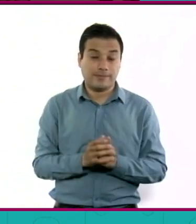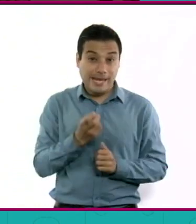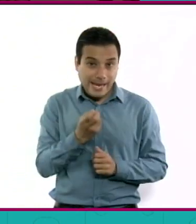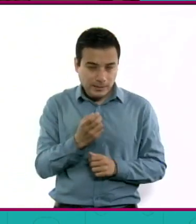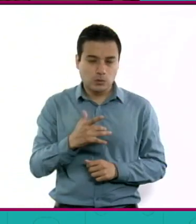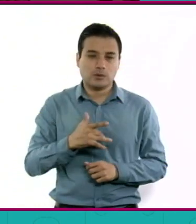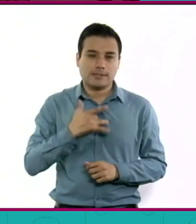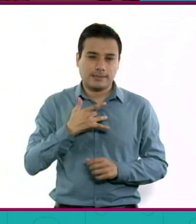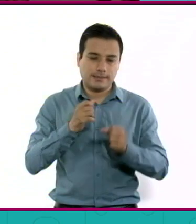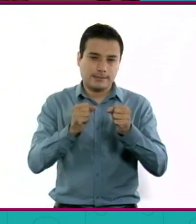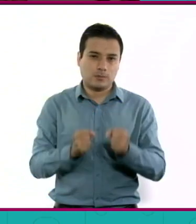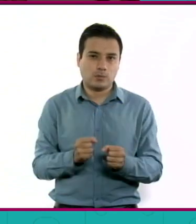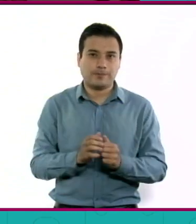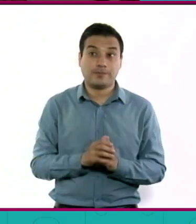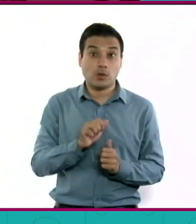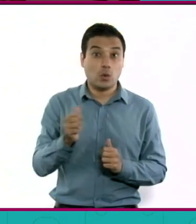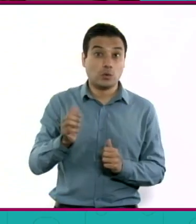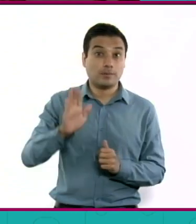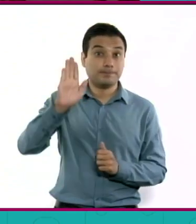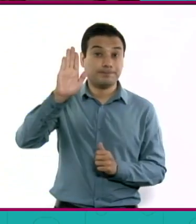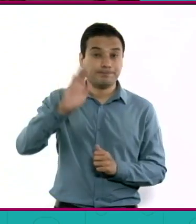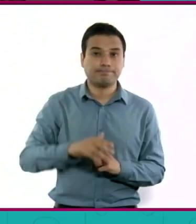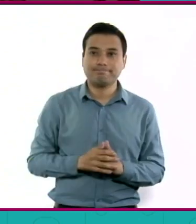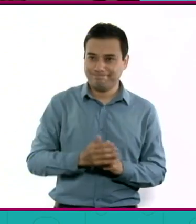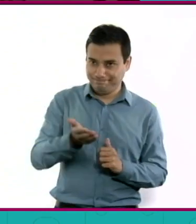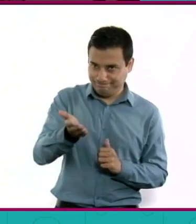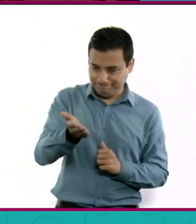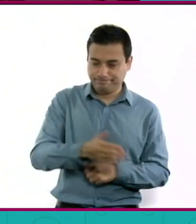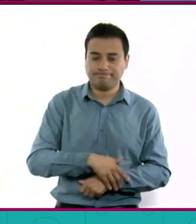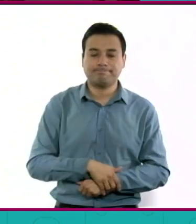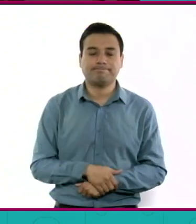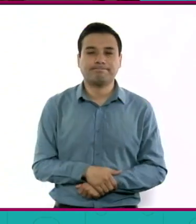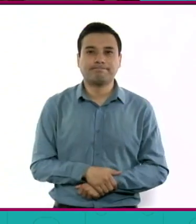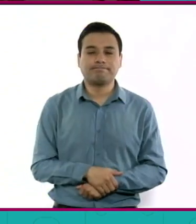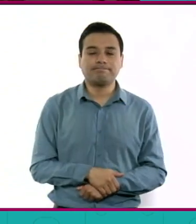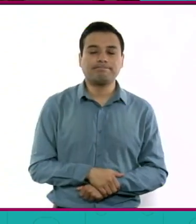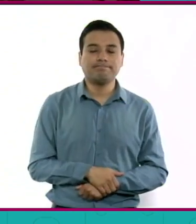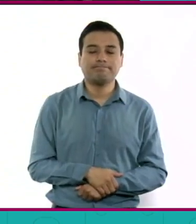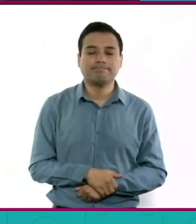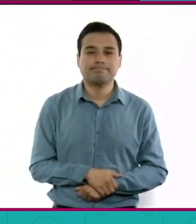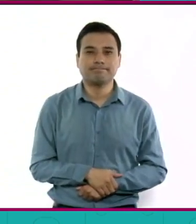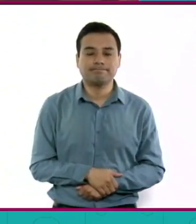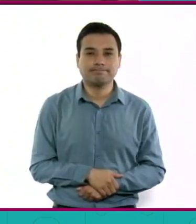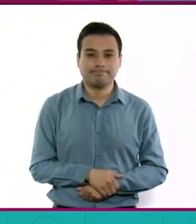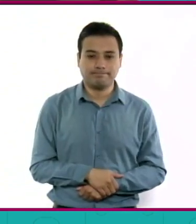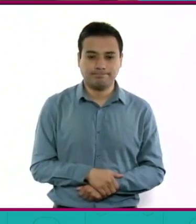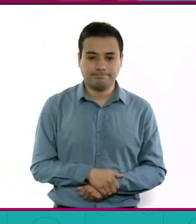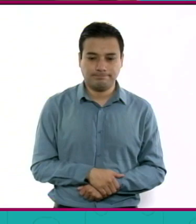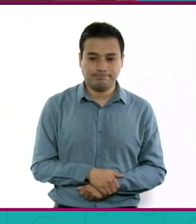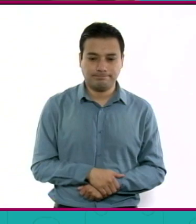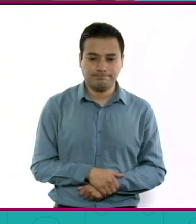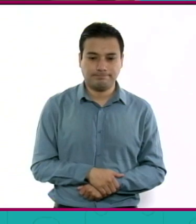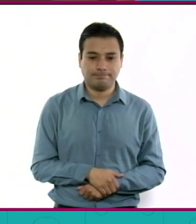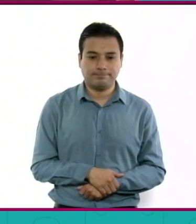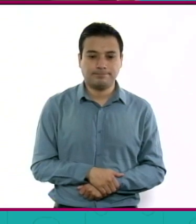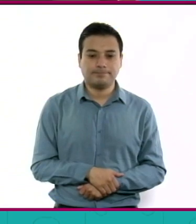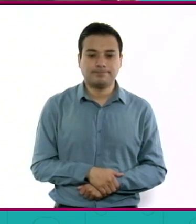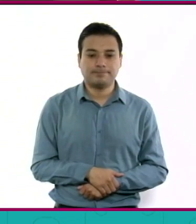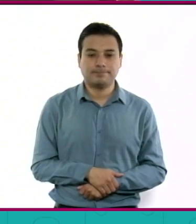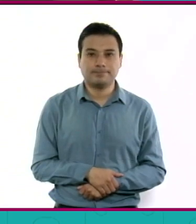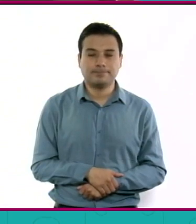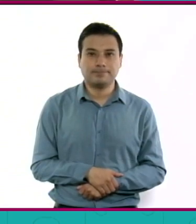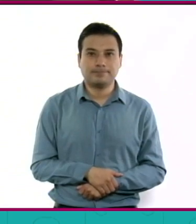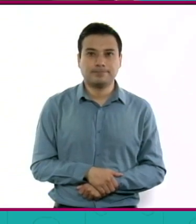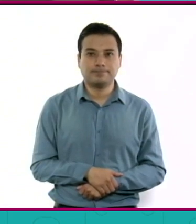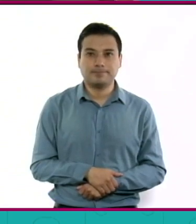por su pregunta. No sé si hay algún otro, por favor, comentario o pregunta, también con muchísimo gusto. ¿Usted por qué cree que es